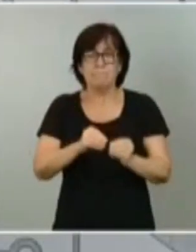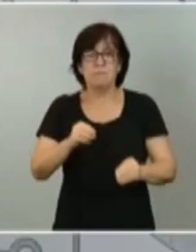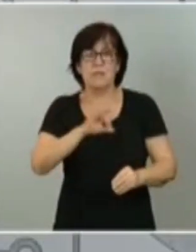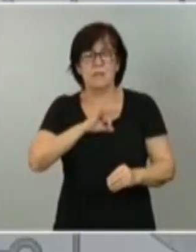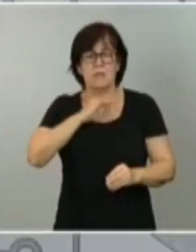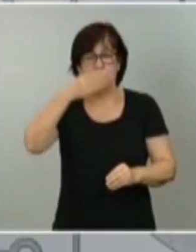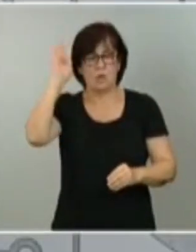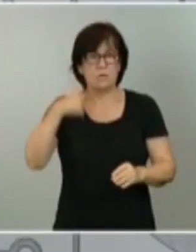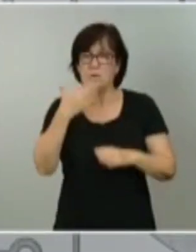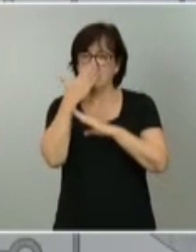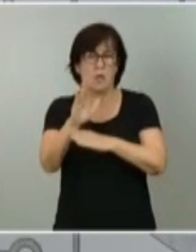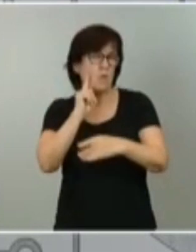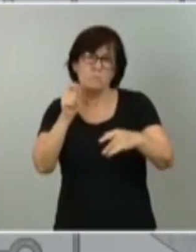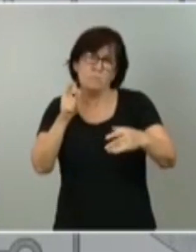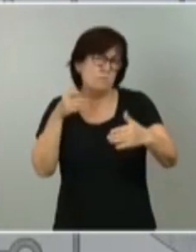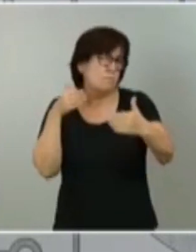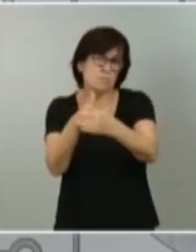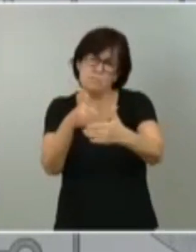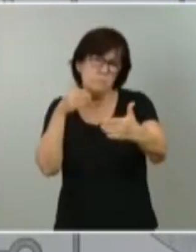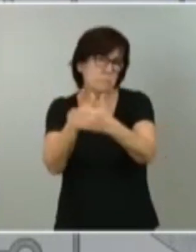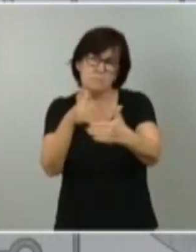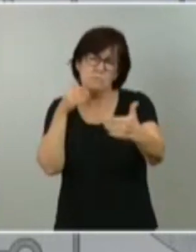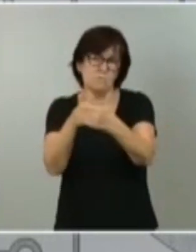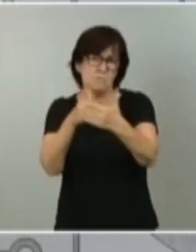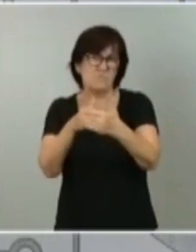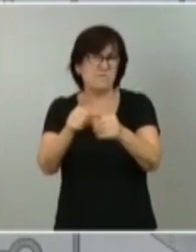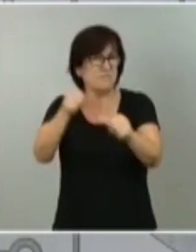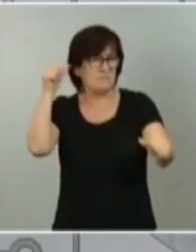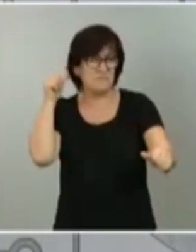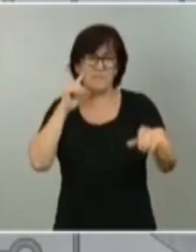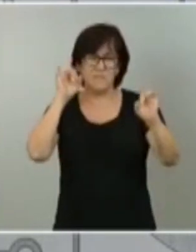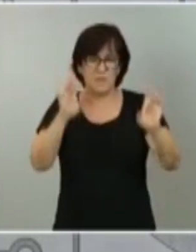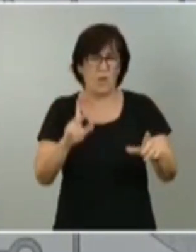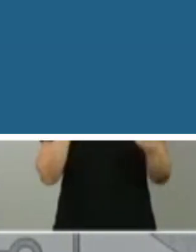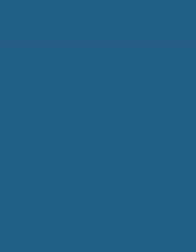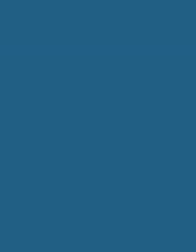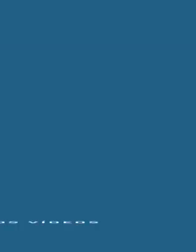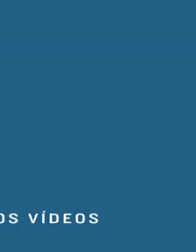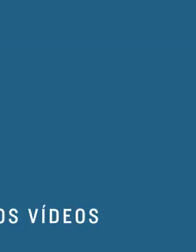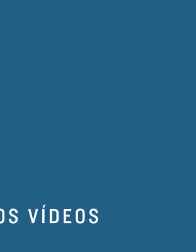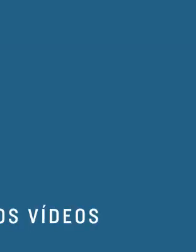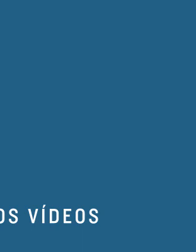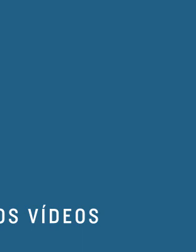obstruccionista de bloqueo que lleva manteniendo desde el inicio de la legislatura.